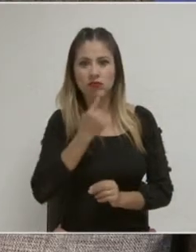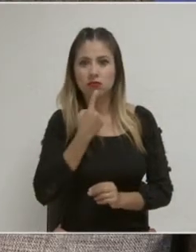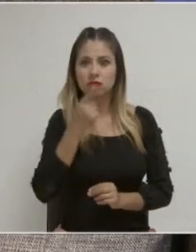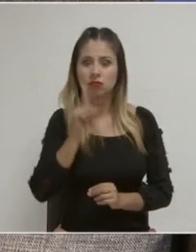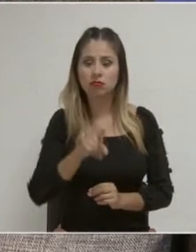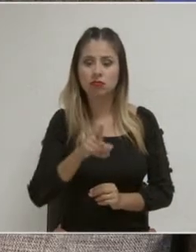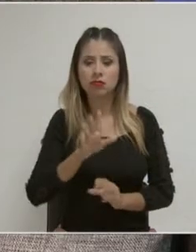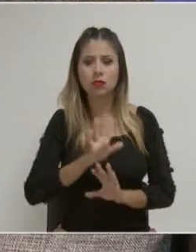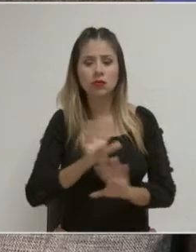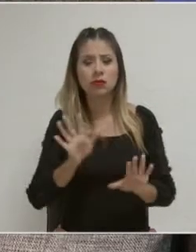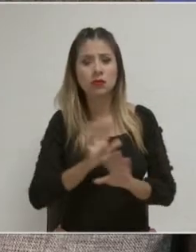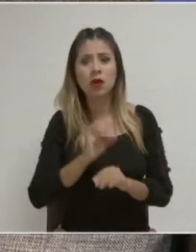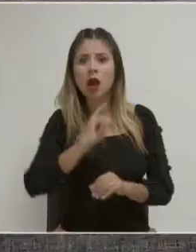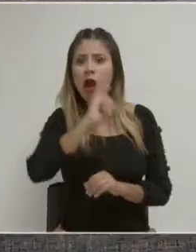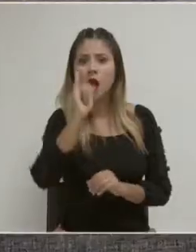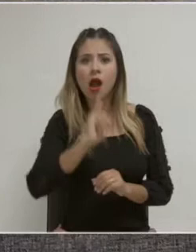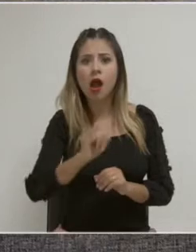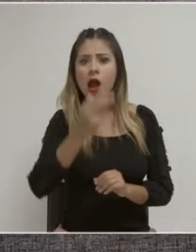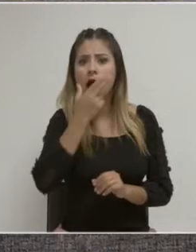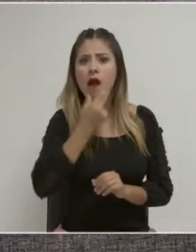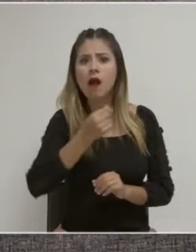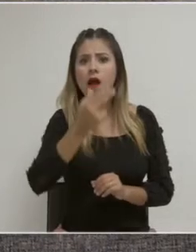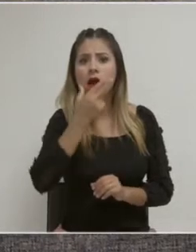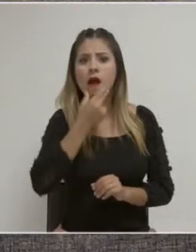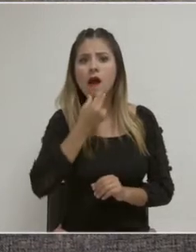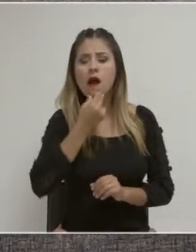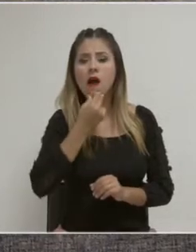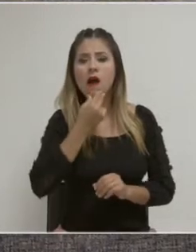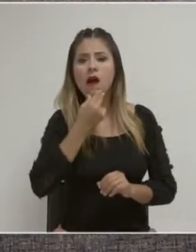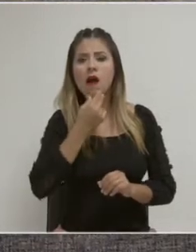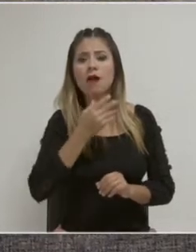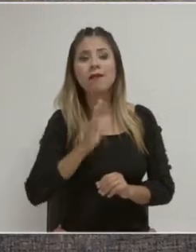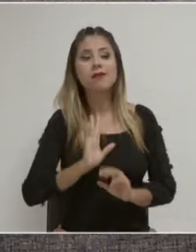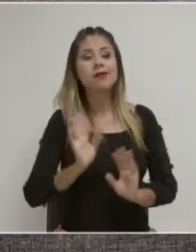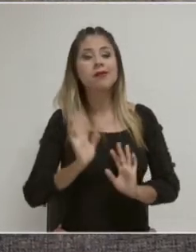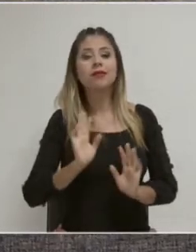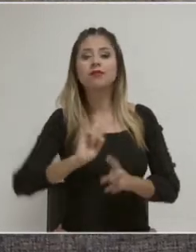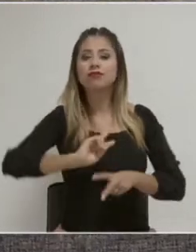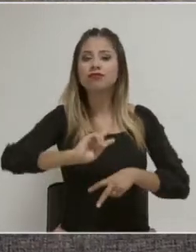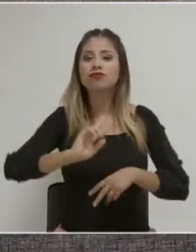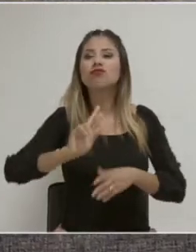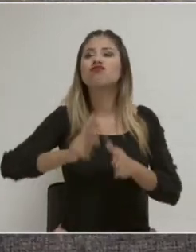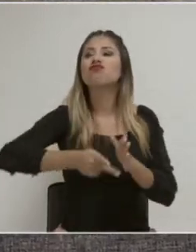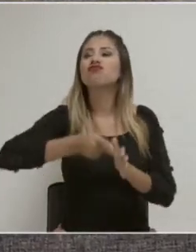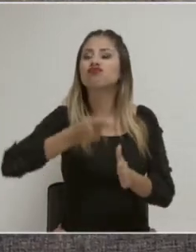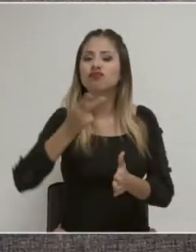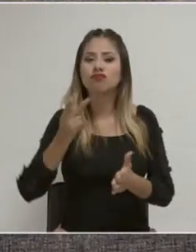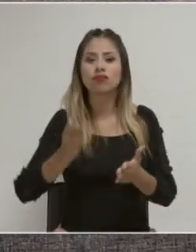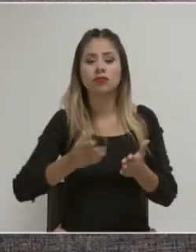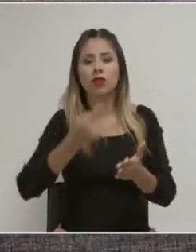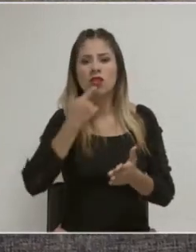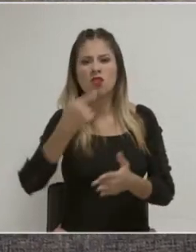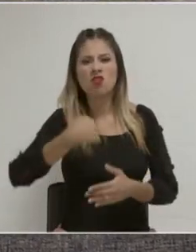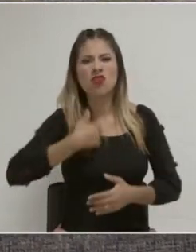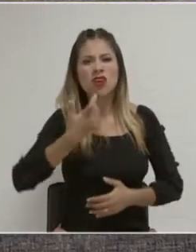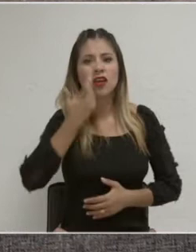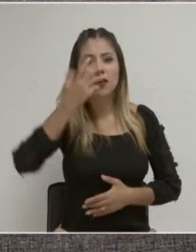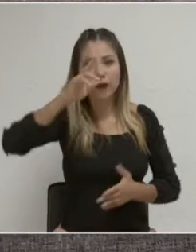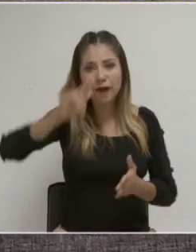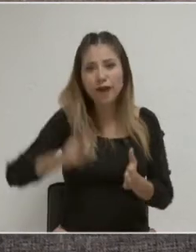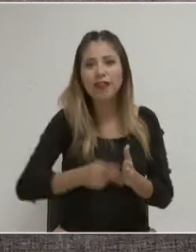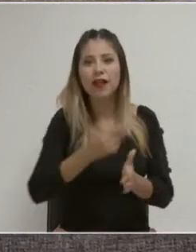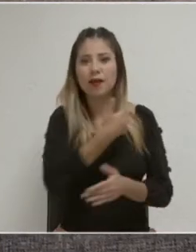nunca cumplió su sentencia, el presidente se quiso reelegir y ella nuevamente presentó un juicio